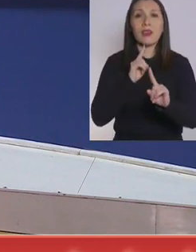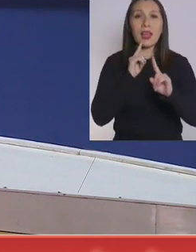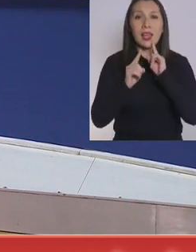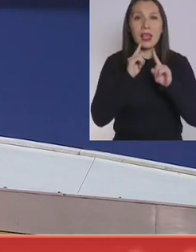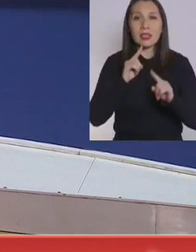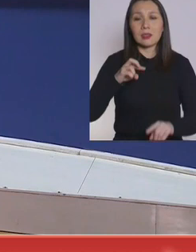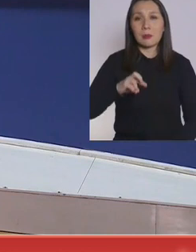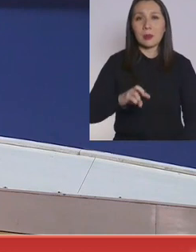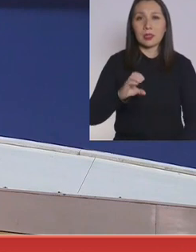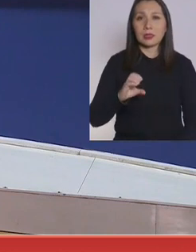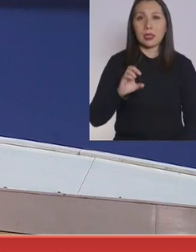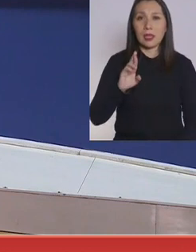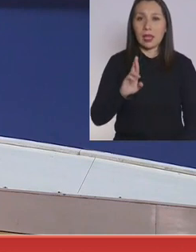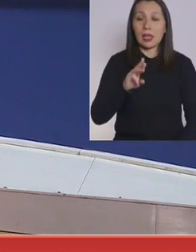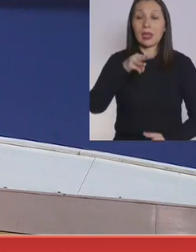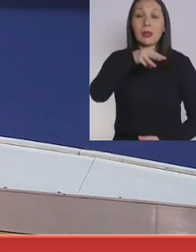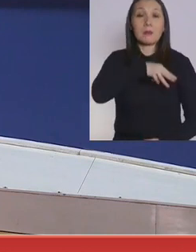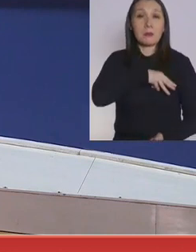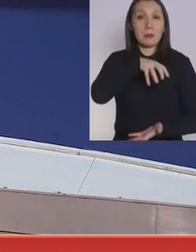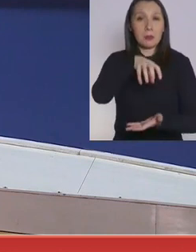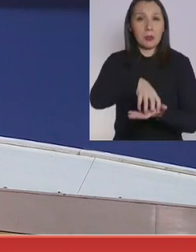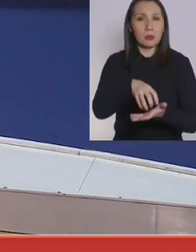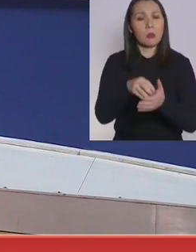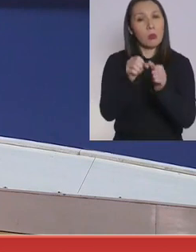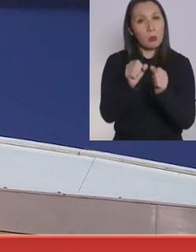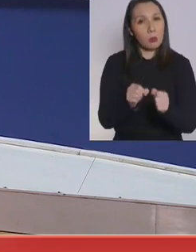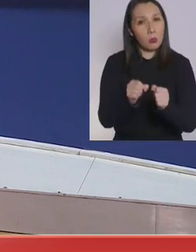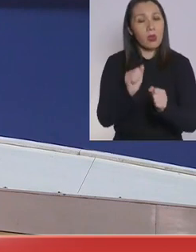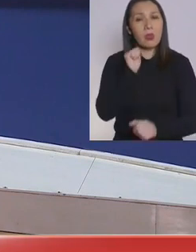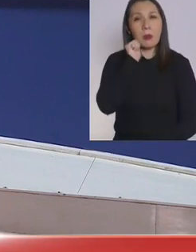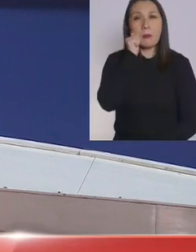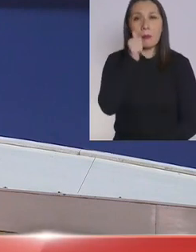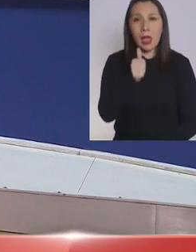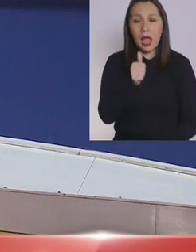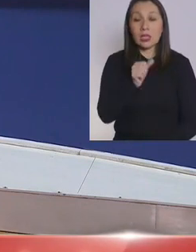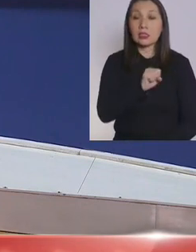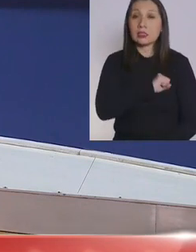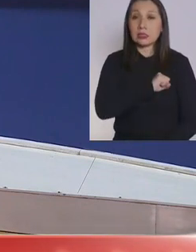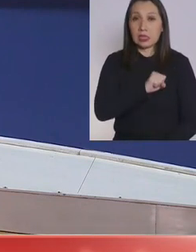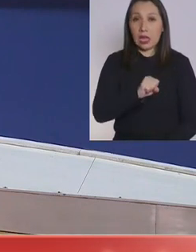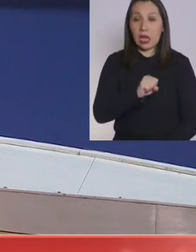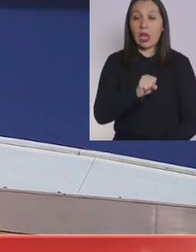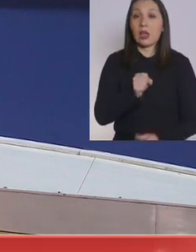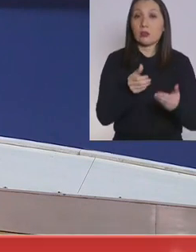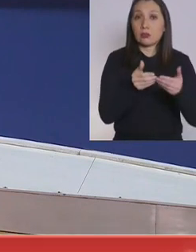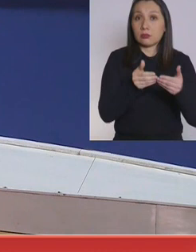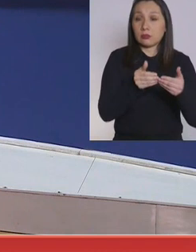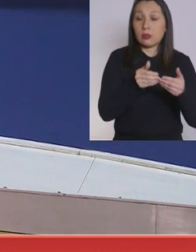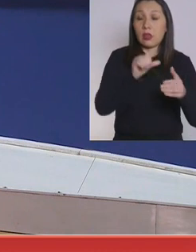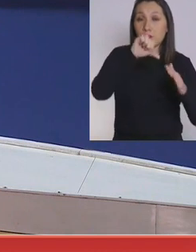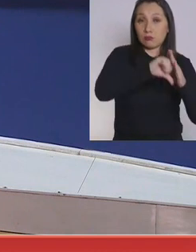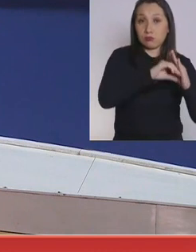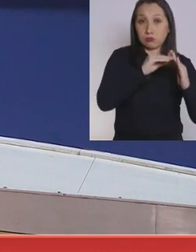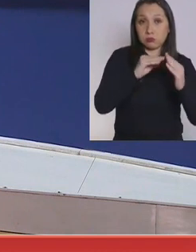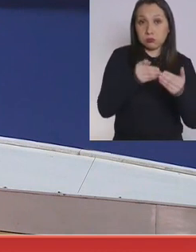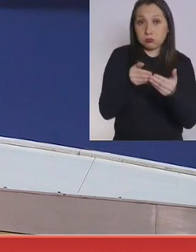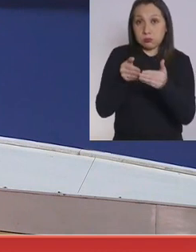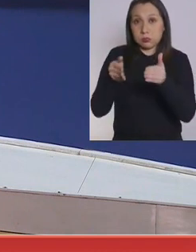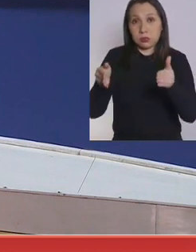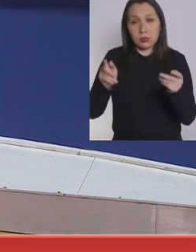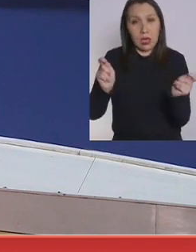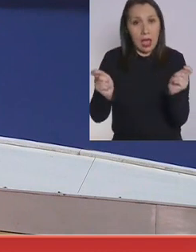exámenes PCR en la región metropolitana. ¿Podría mañana Santiago pasar de cuarentena a transición?